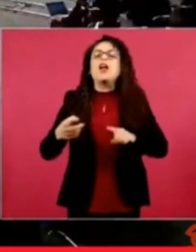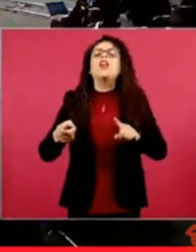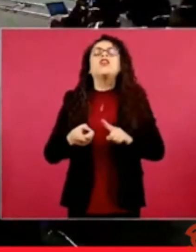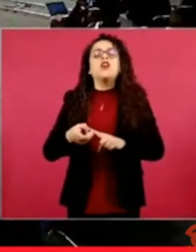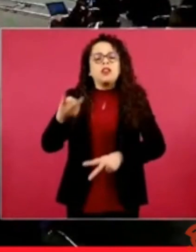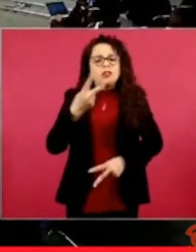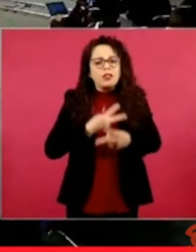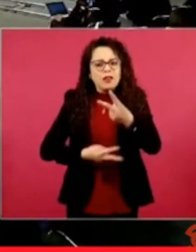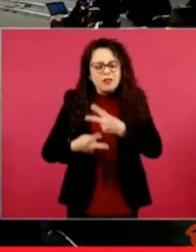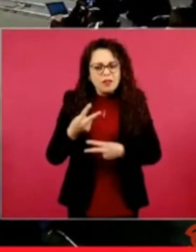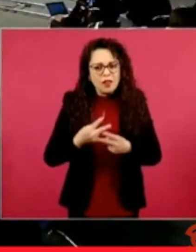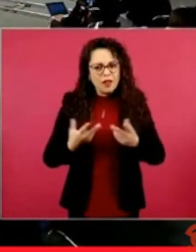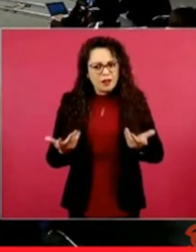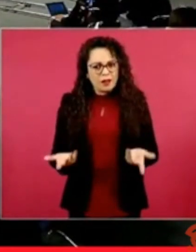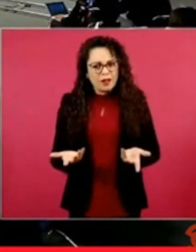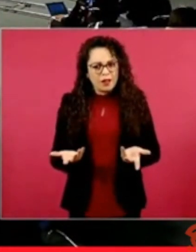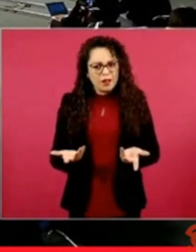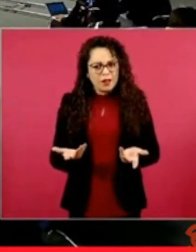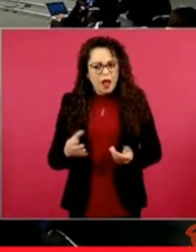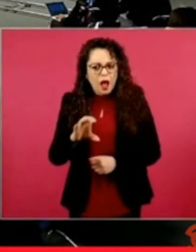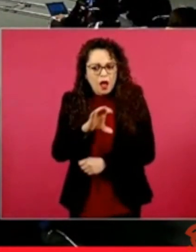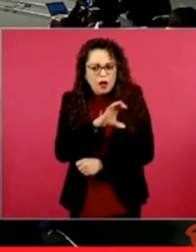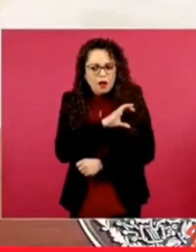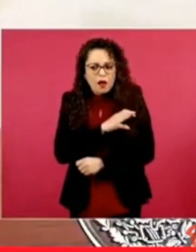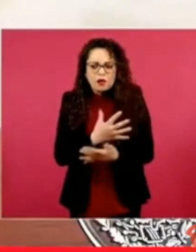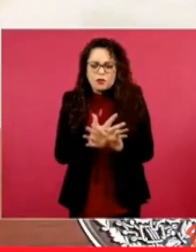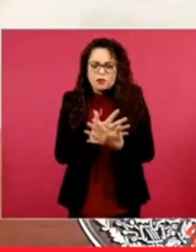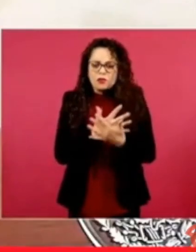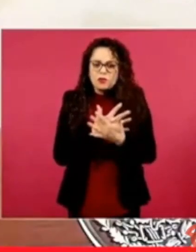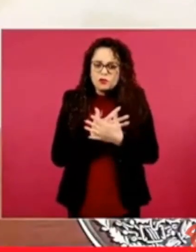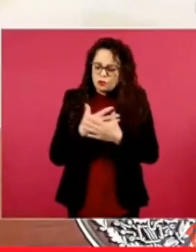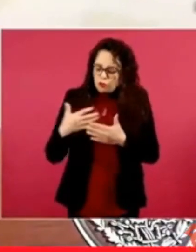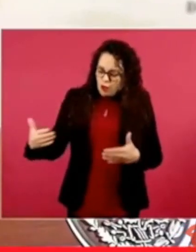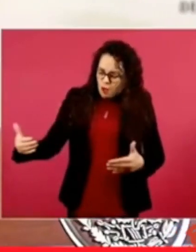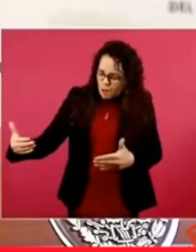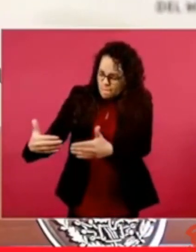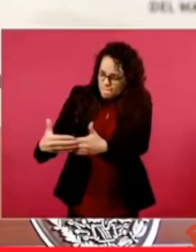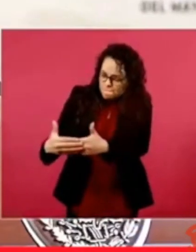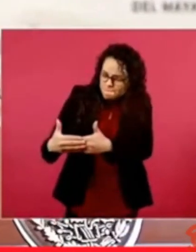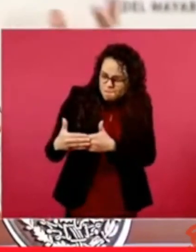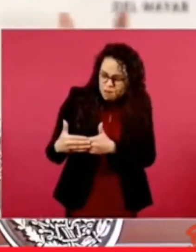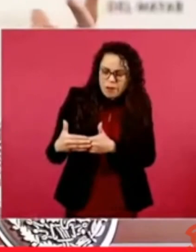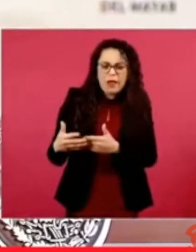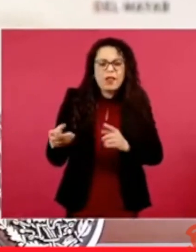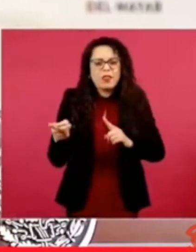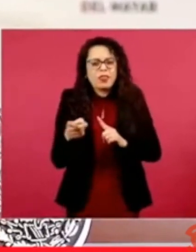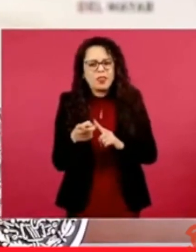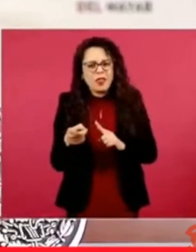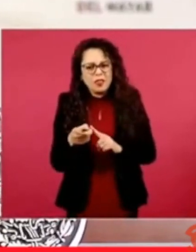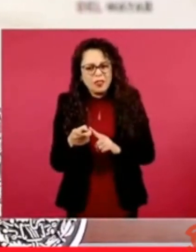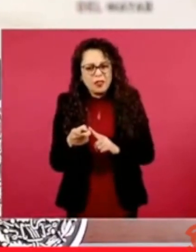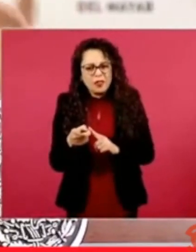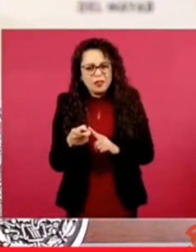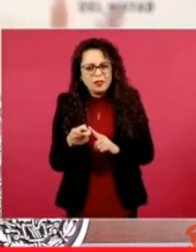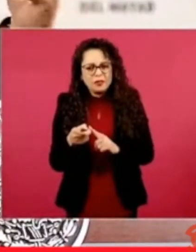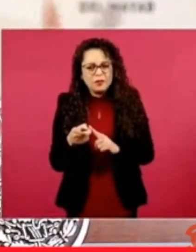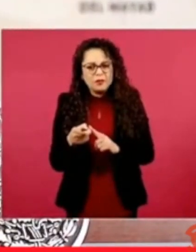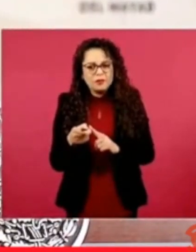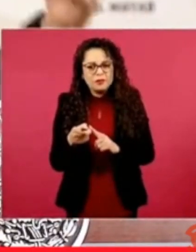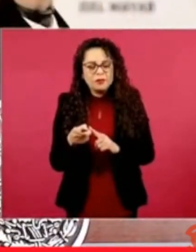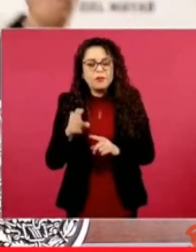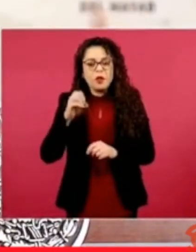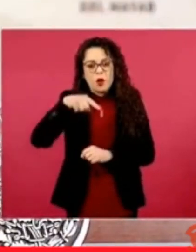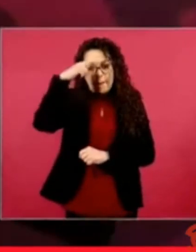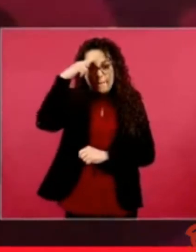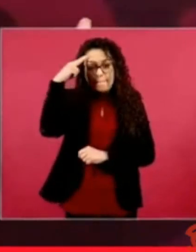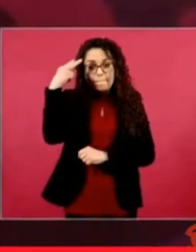El apapacho. ¿De dónde viene la mayor riqueza de México que es la honestidad